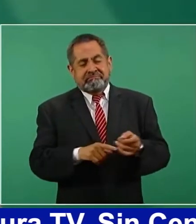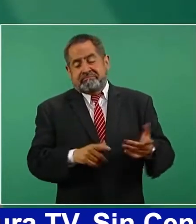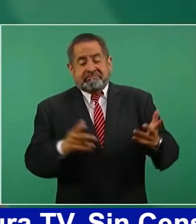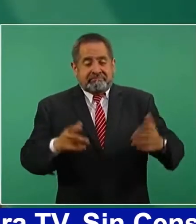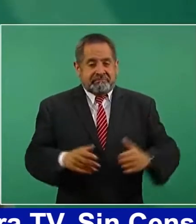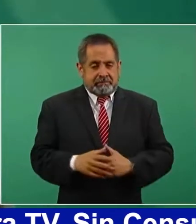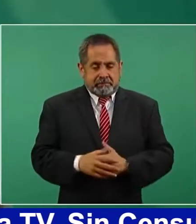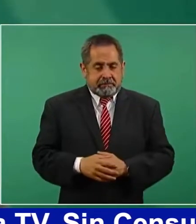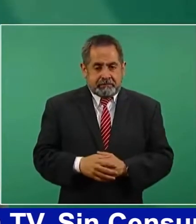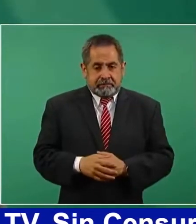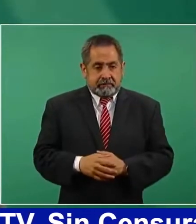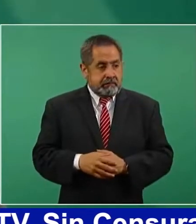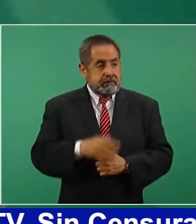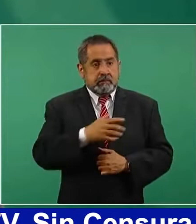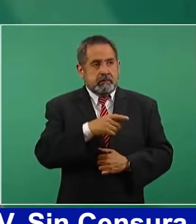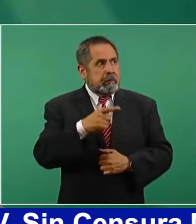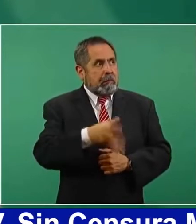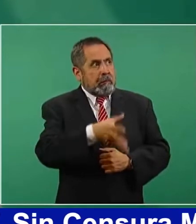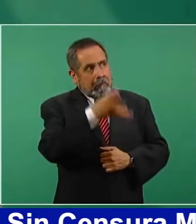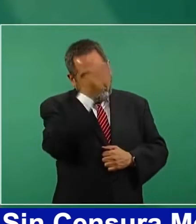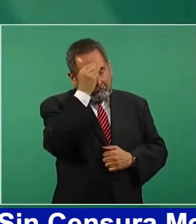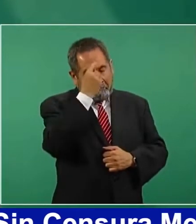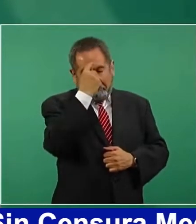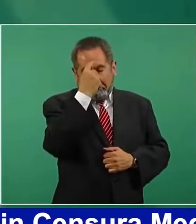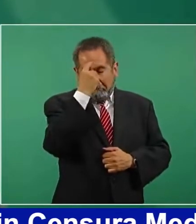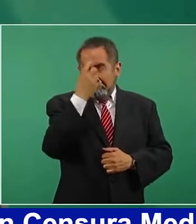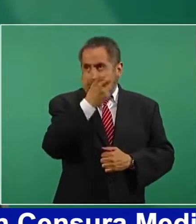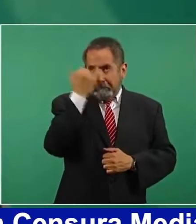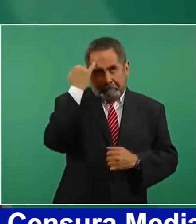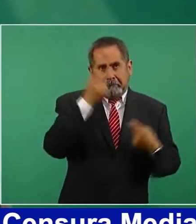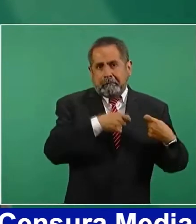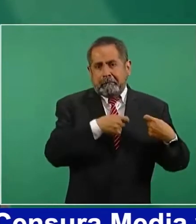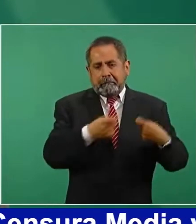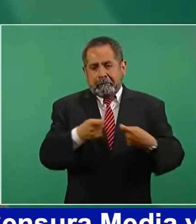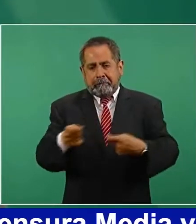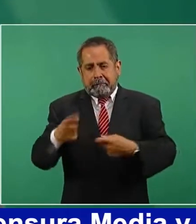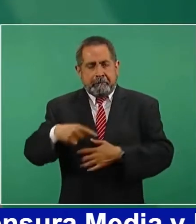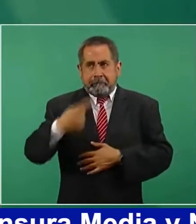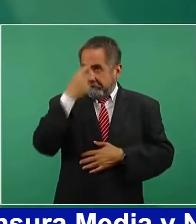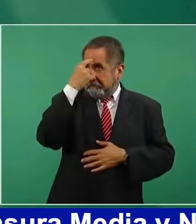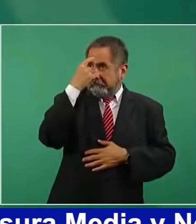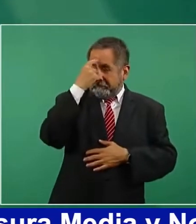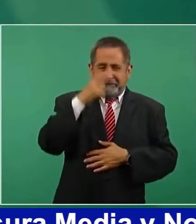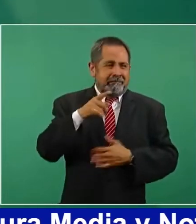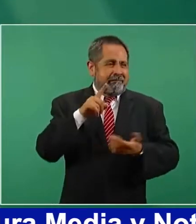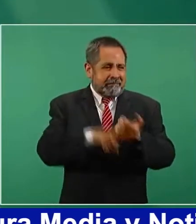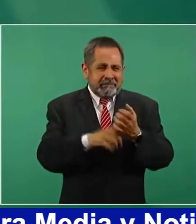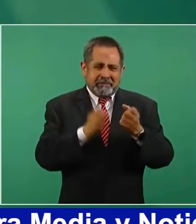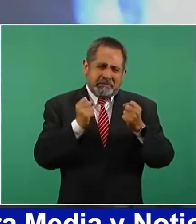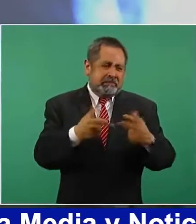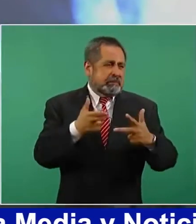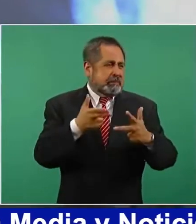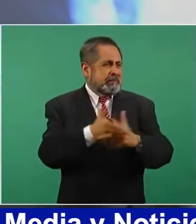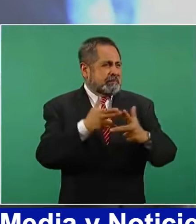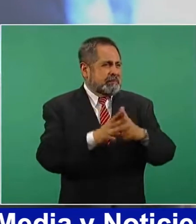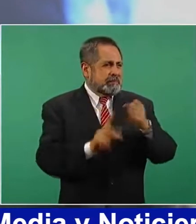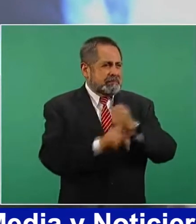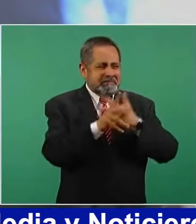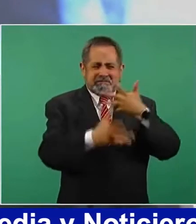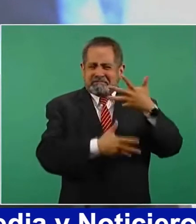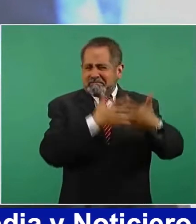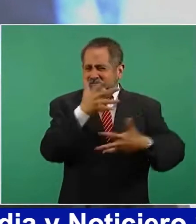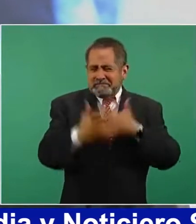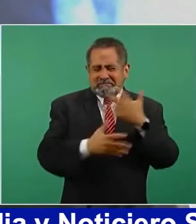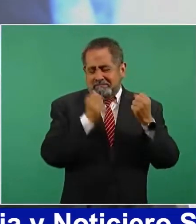Y se heredó mucha violencia. Todos estos grupos.